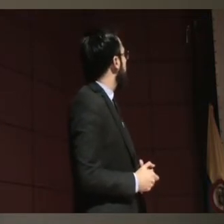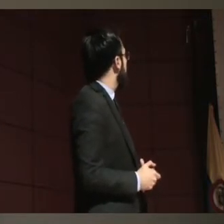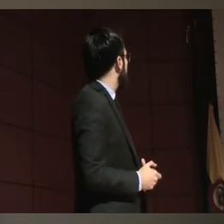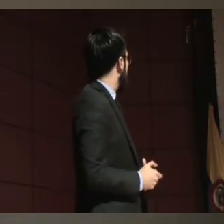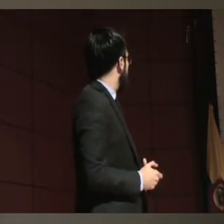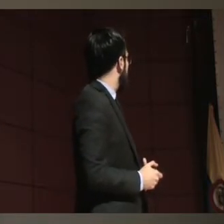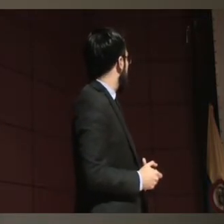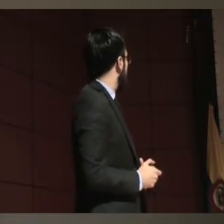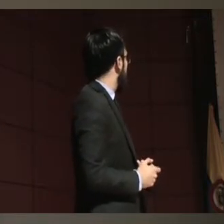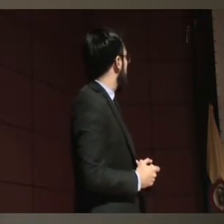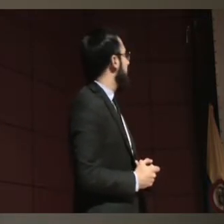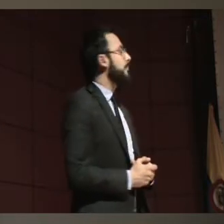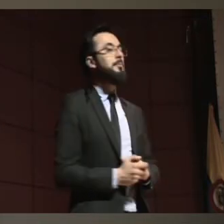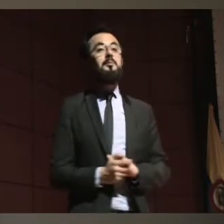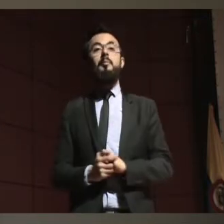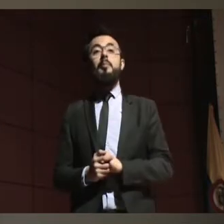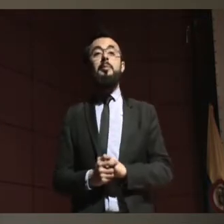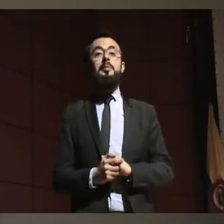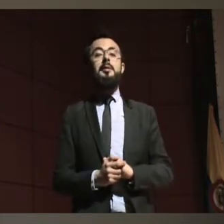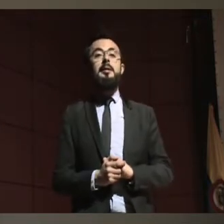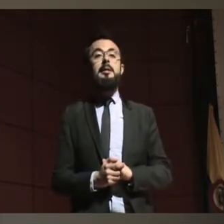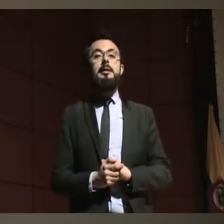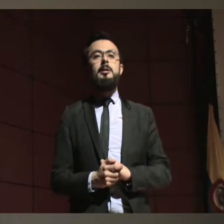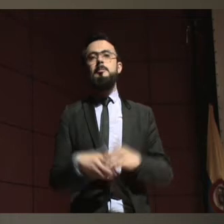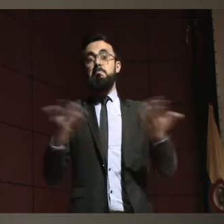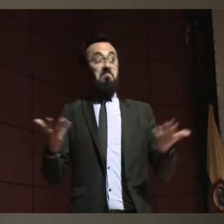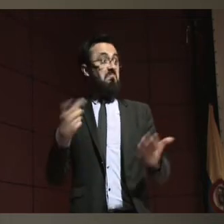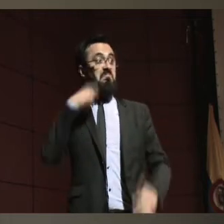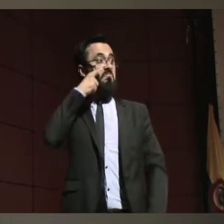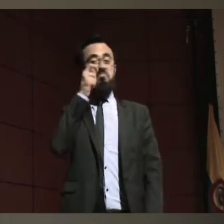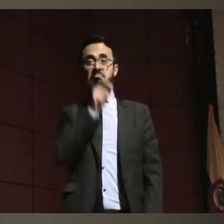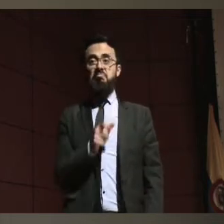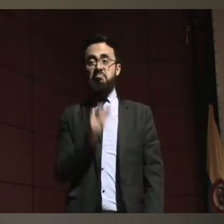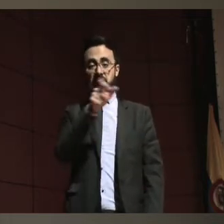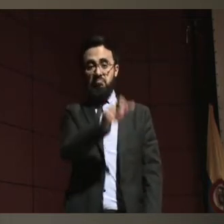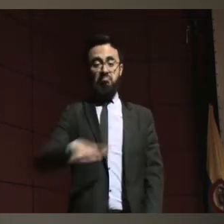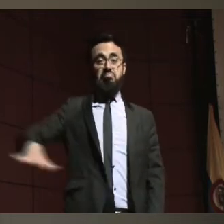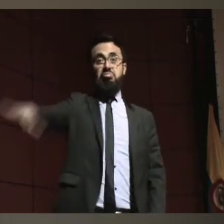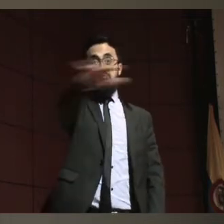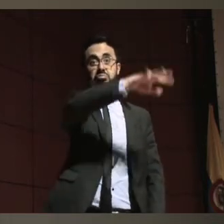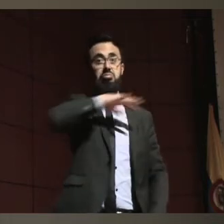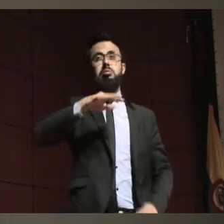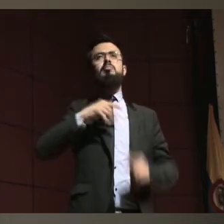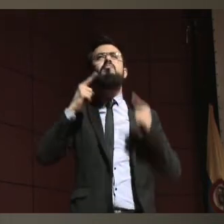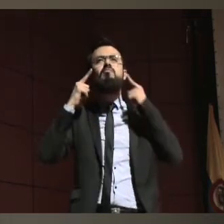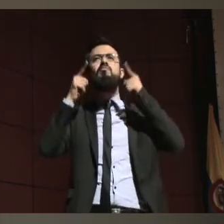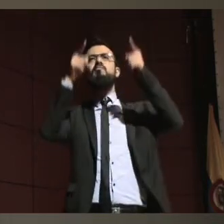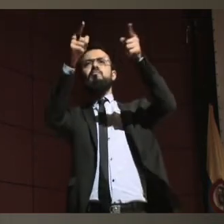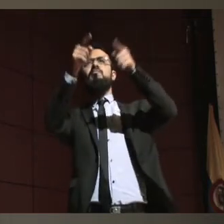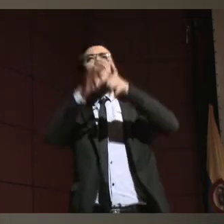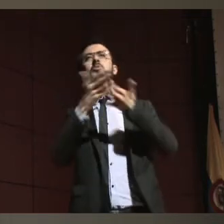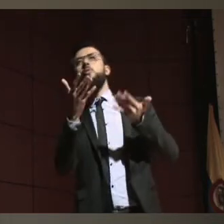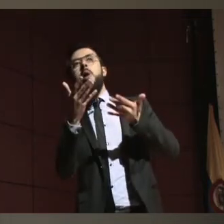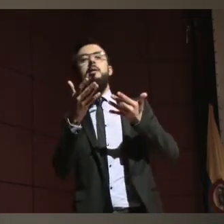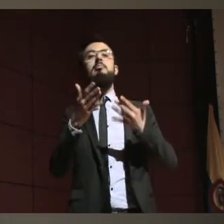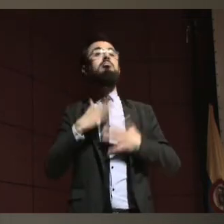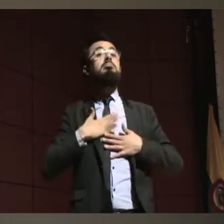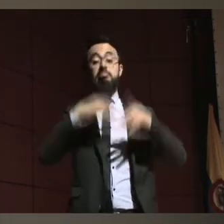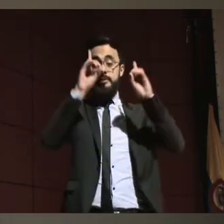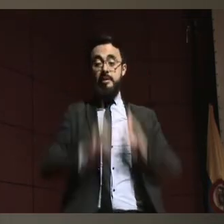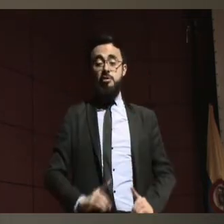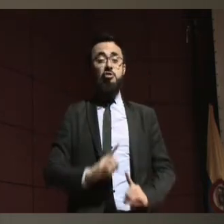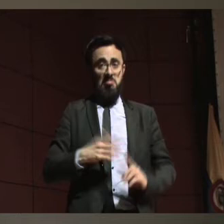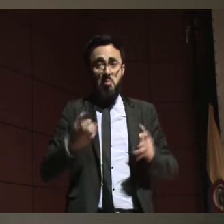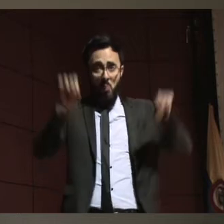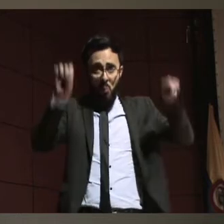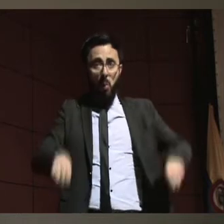Todos tenemos la posibilidad de tomar decisiones, pero hay una realidad que